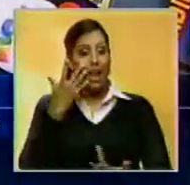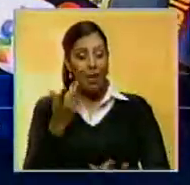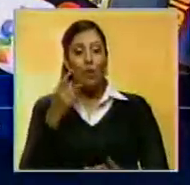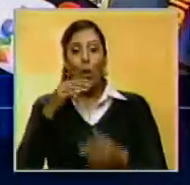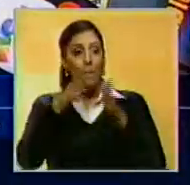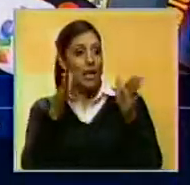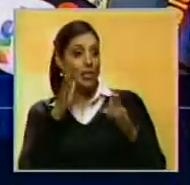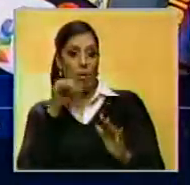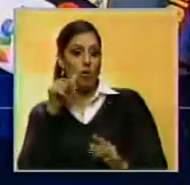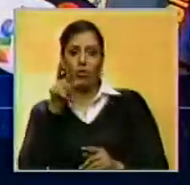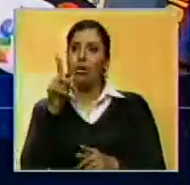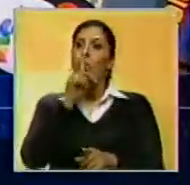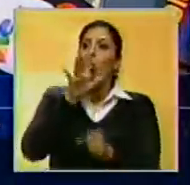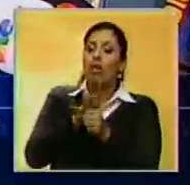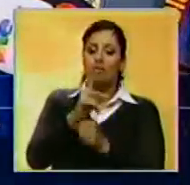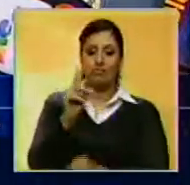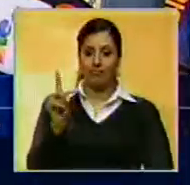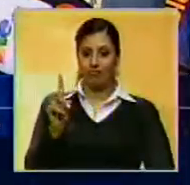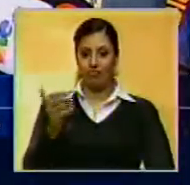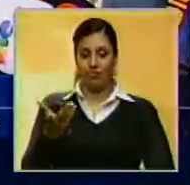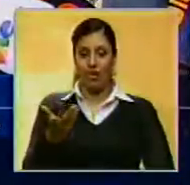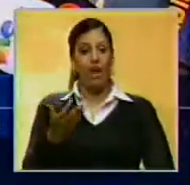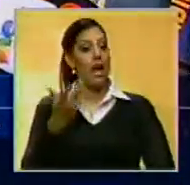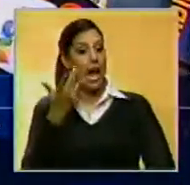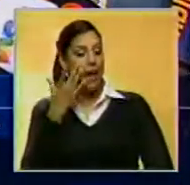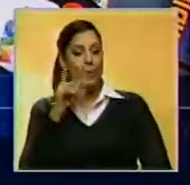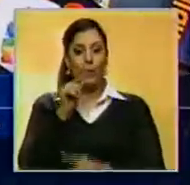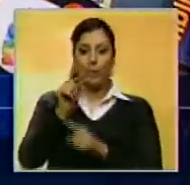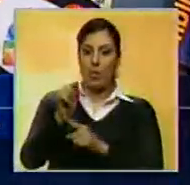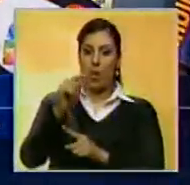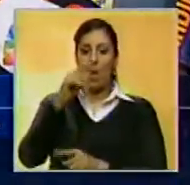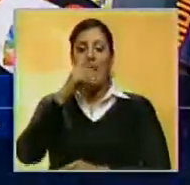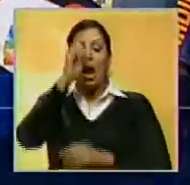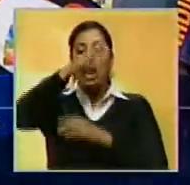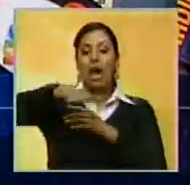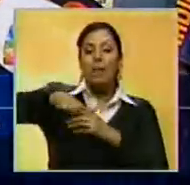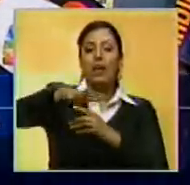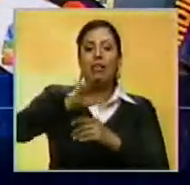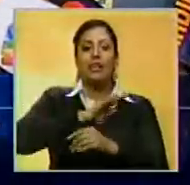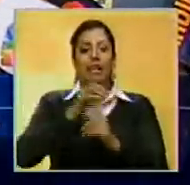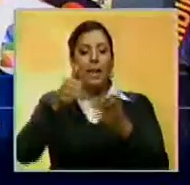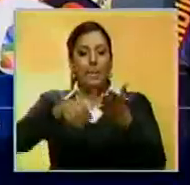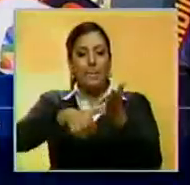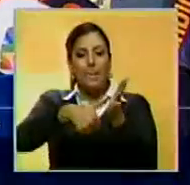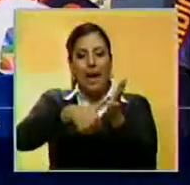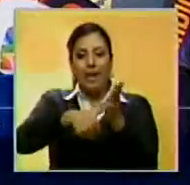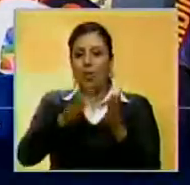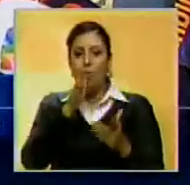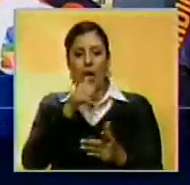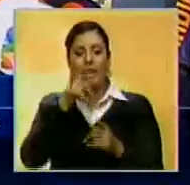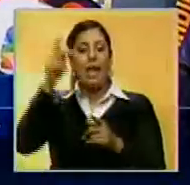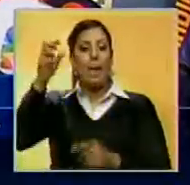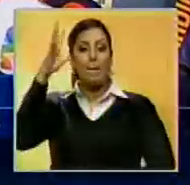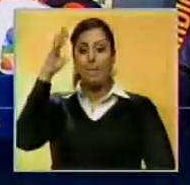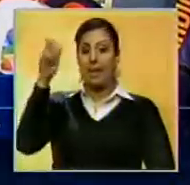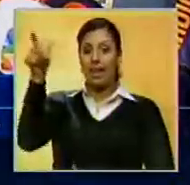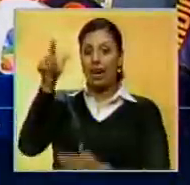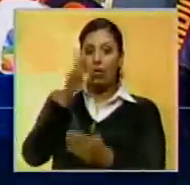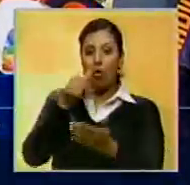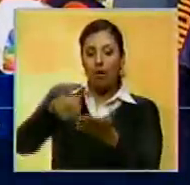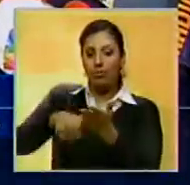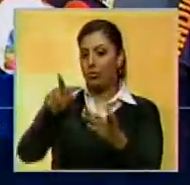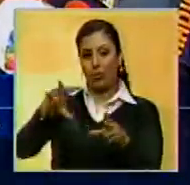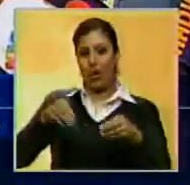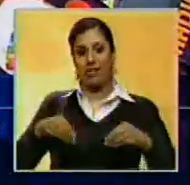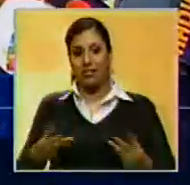que no va a haber mesas, tú no puedes aceptar esas condiciones. Si te dicen que en la Gran Sabana te vas a colocar sin máquinas y en petares no te vas a colocar ninguna,